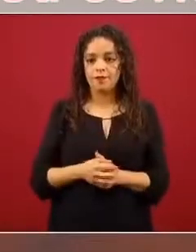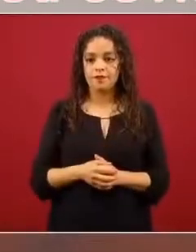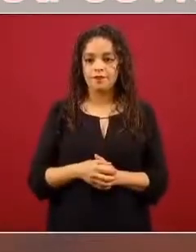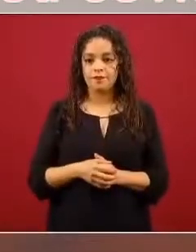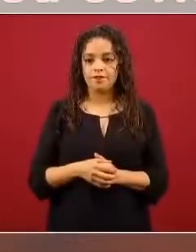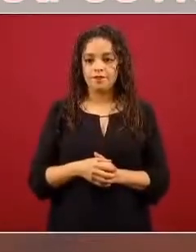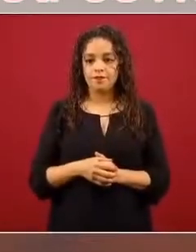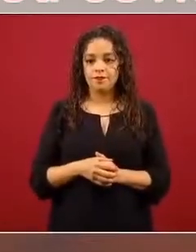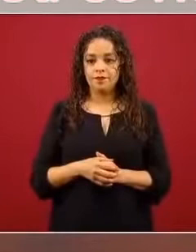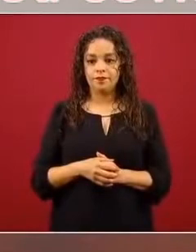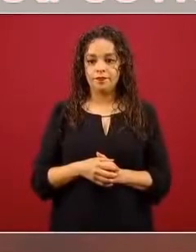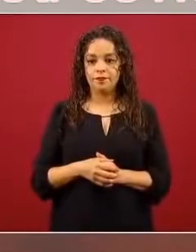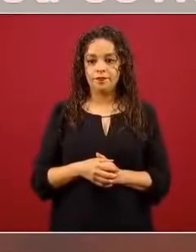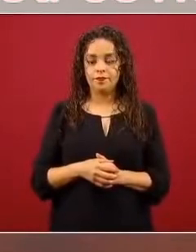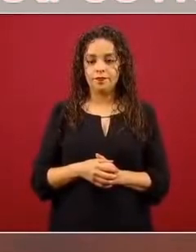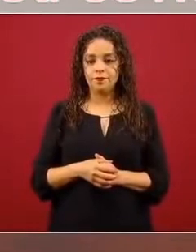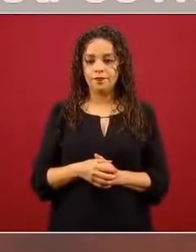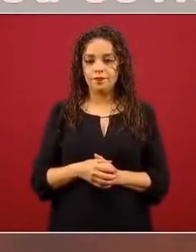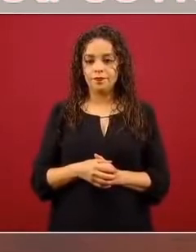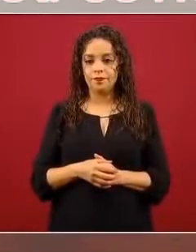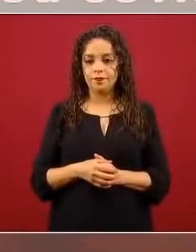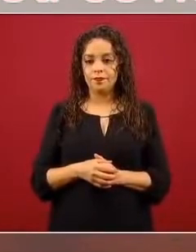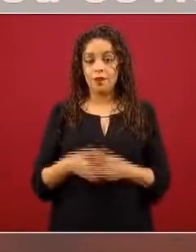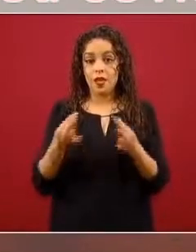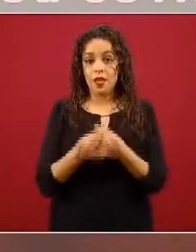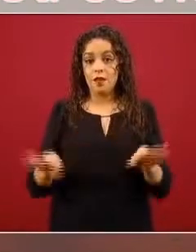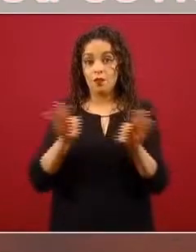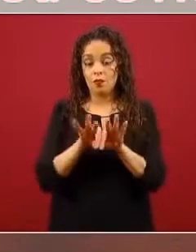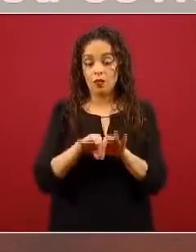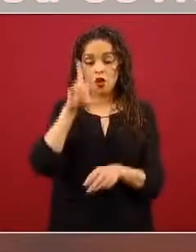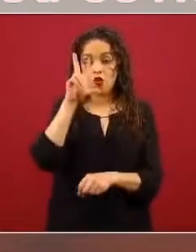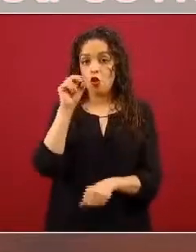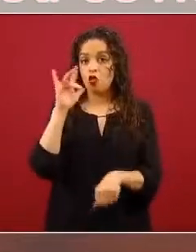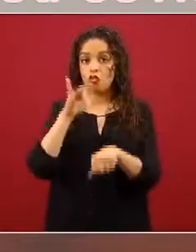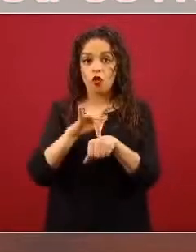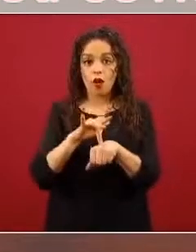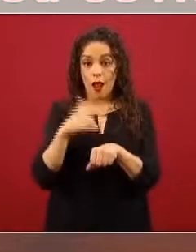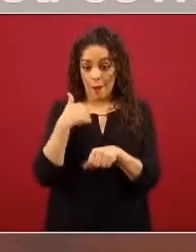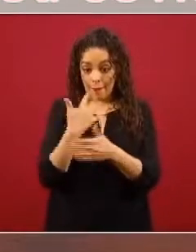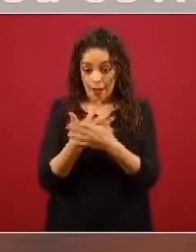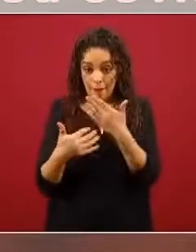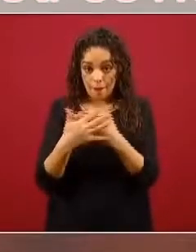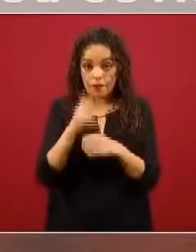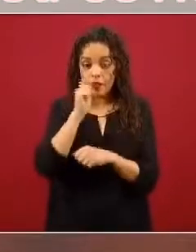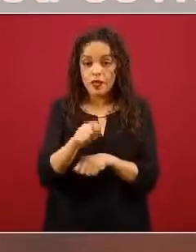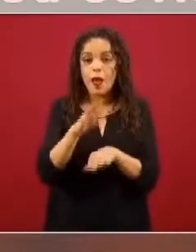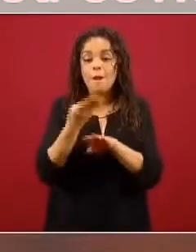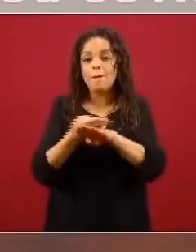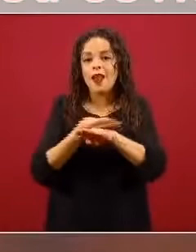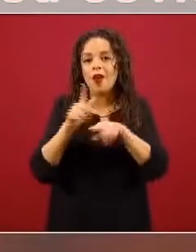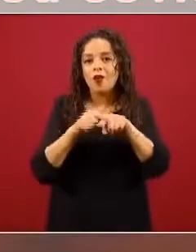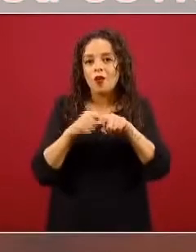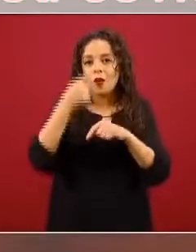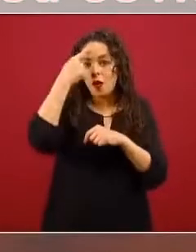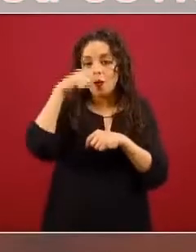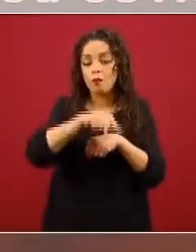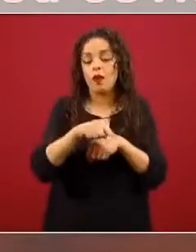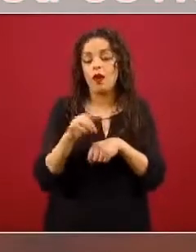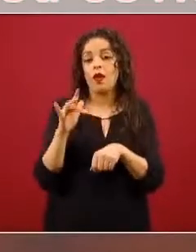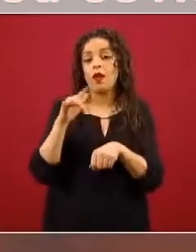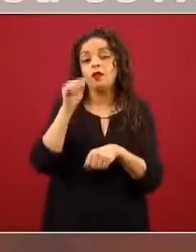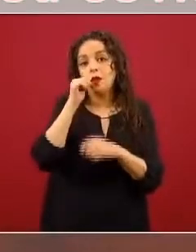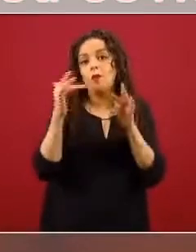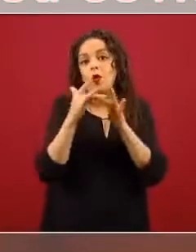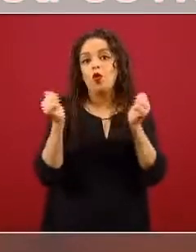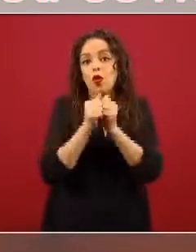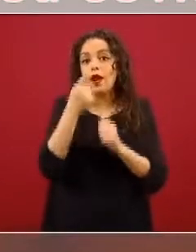Entonces, me lo coloco. Y lo importante es que no toque yo con mis manos la parte que va a estar en contacto con mis mucosas, mi nariz y mi boca. Entonces,